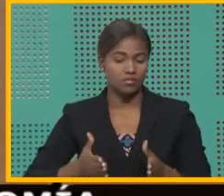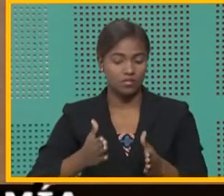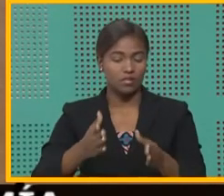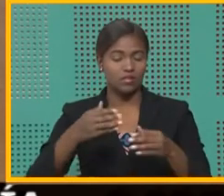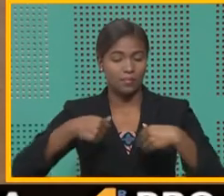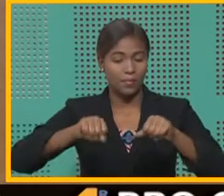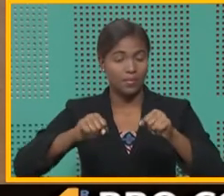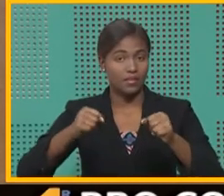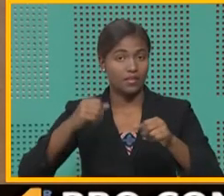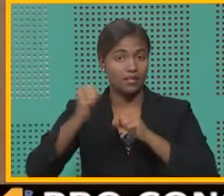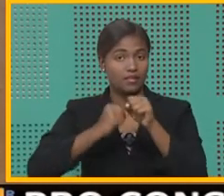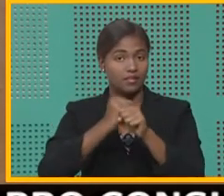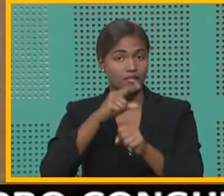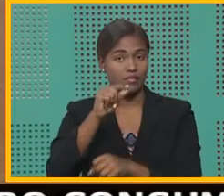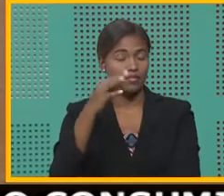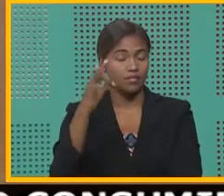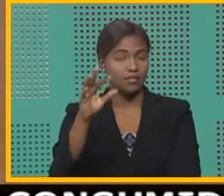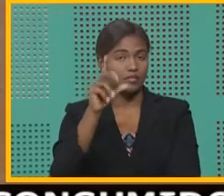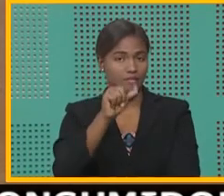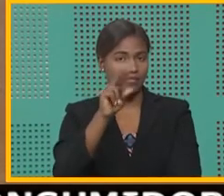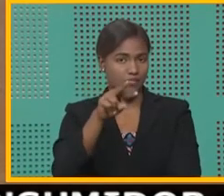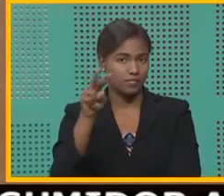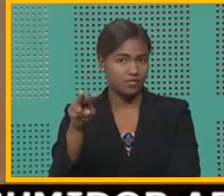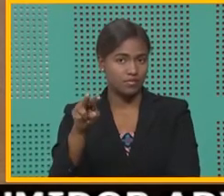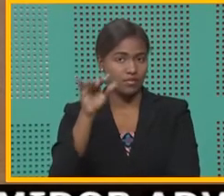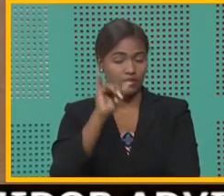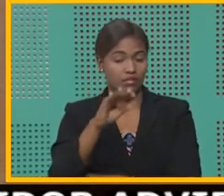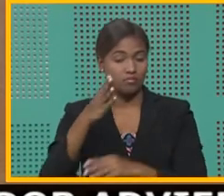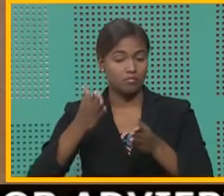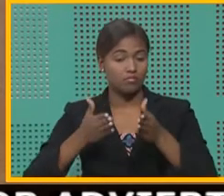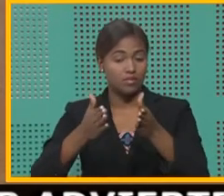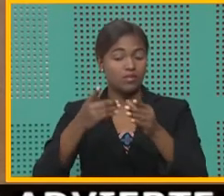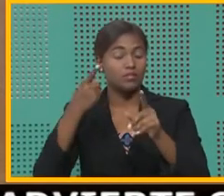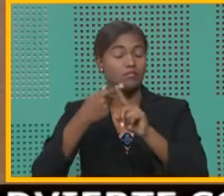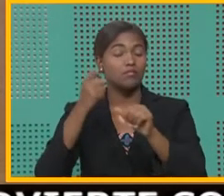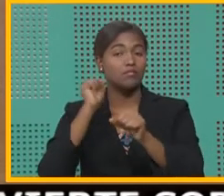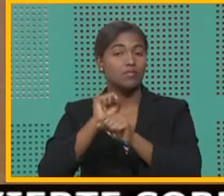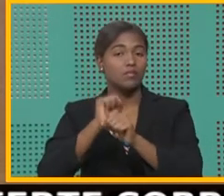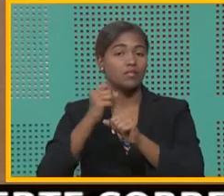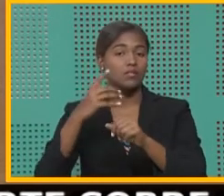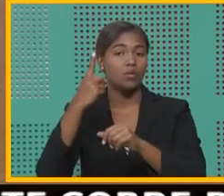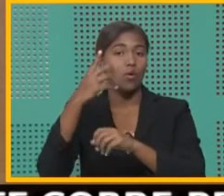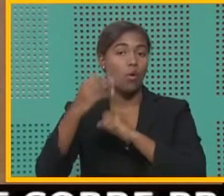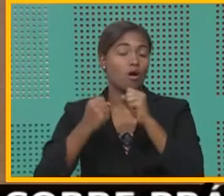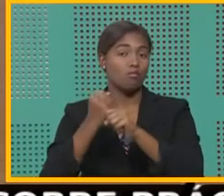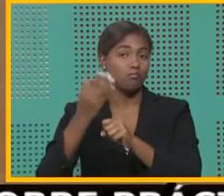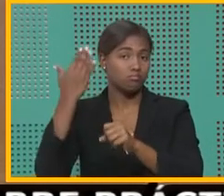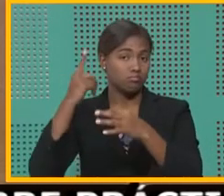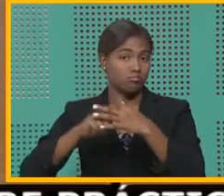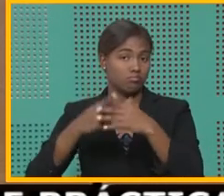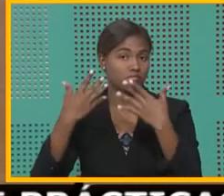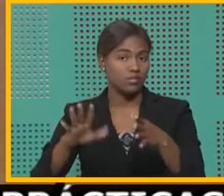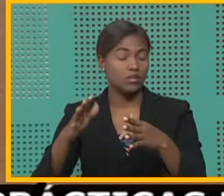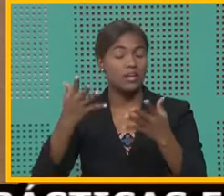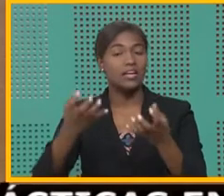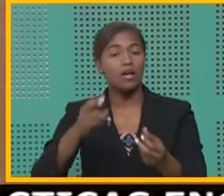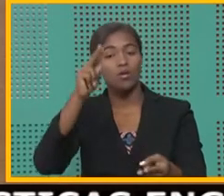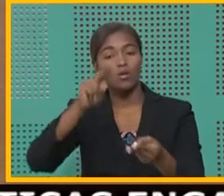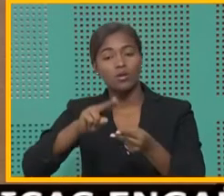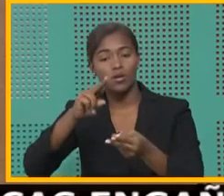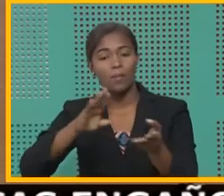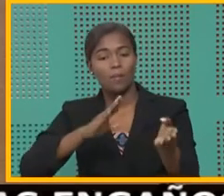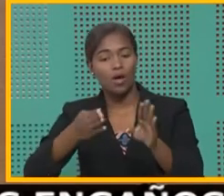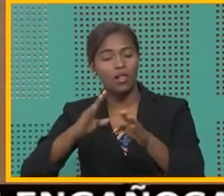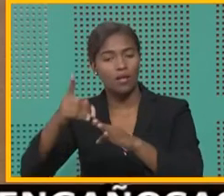Motocicletas 2019-2022, cuyas líneas de acción vienen ejecutándose desde hace más de un año, el cual busca reducir las muertes